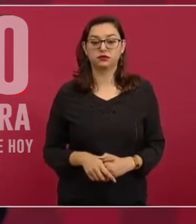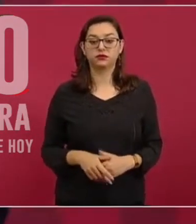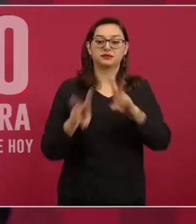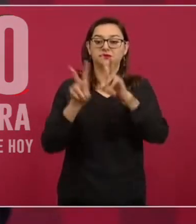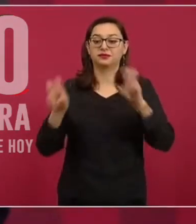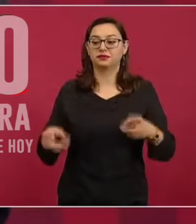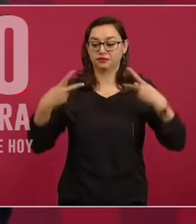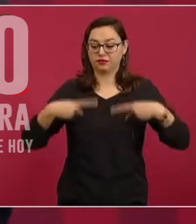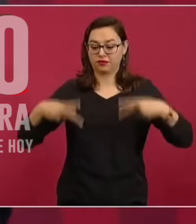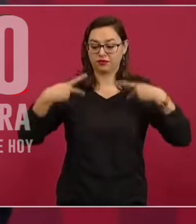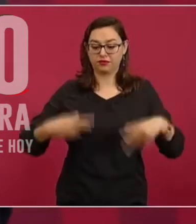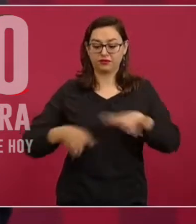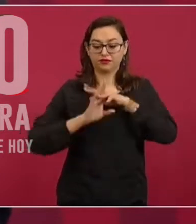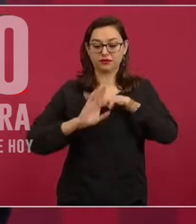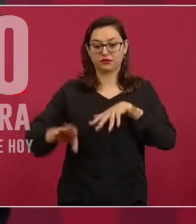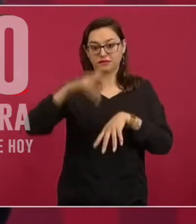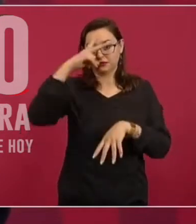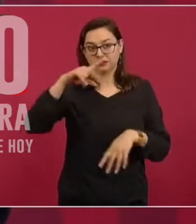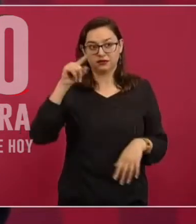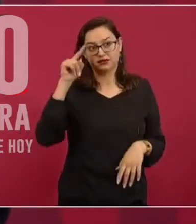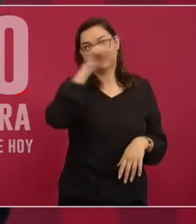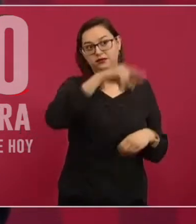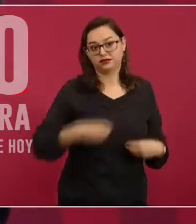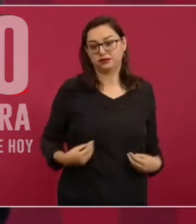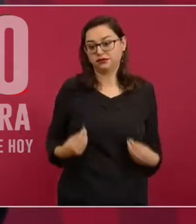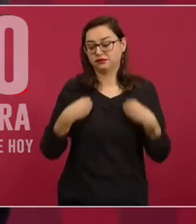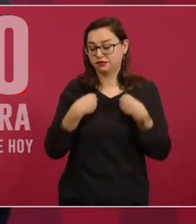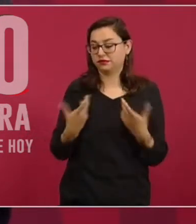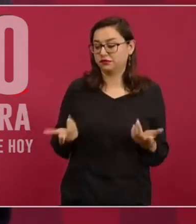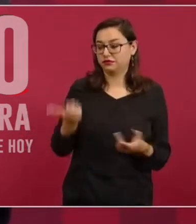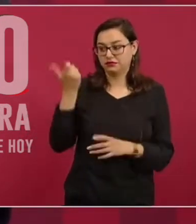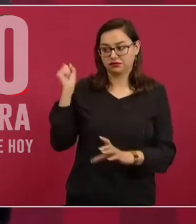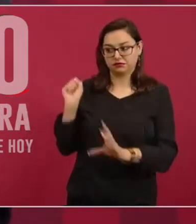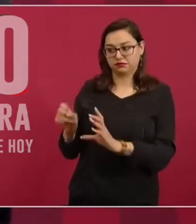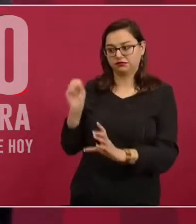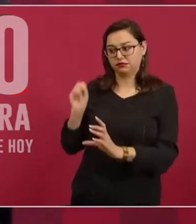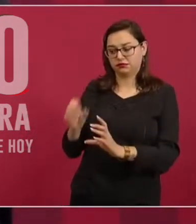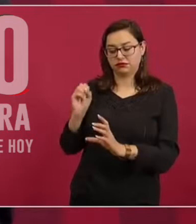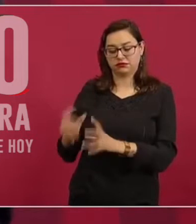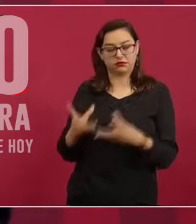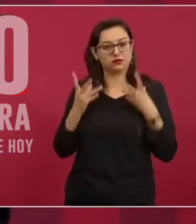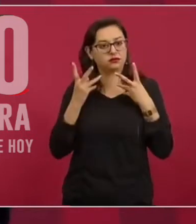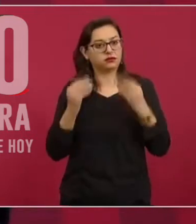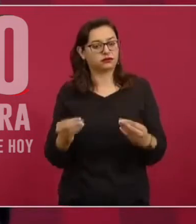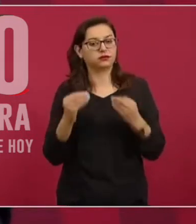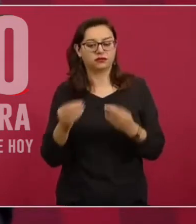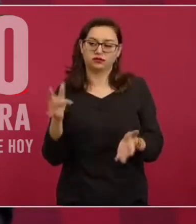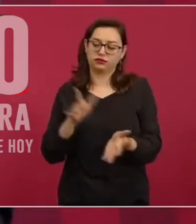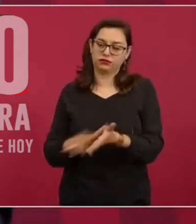remesas, más de 50 mil millones de dólares. Pero también otras decisiones que ha tomado el gobierno